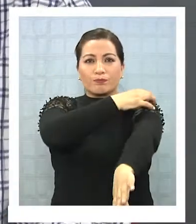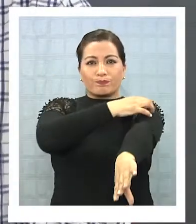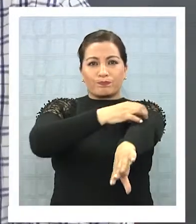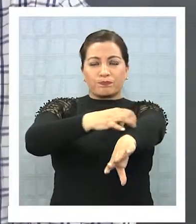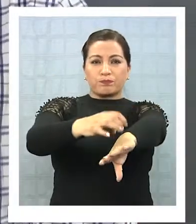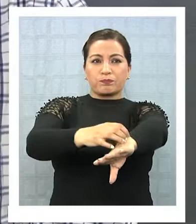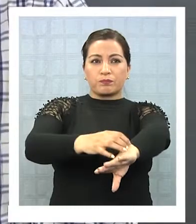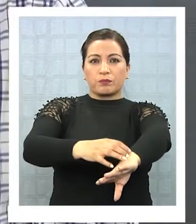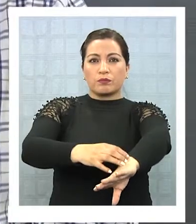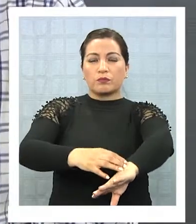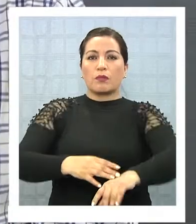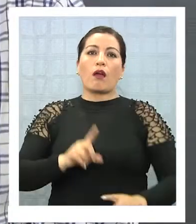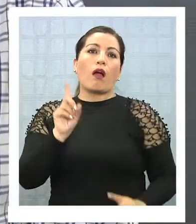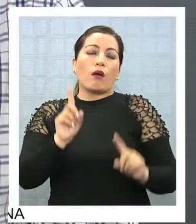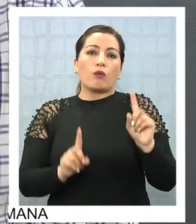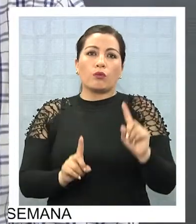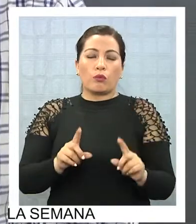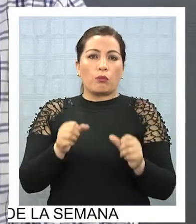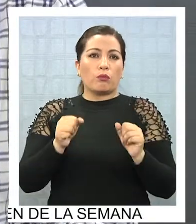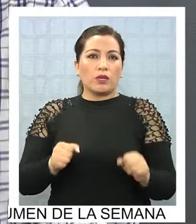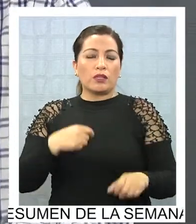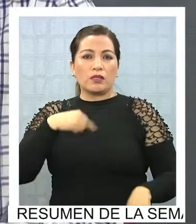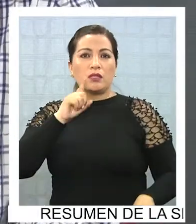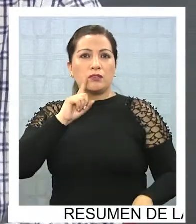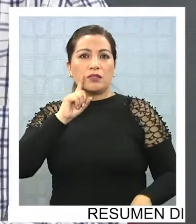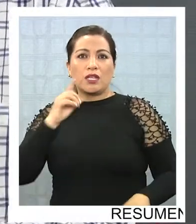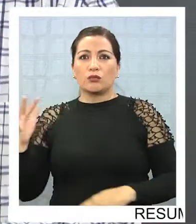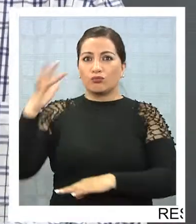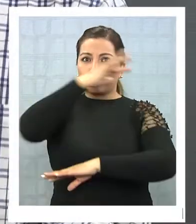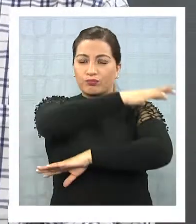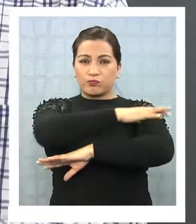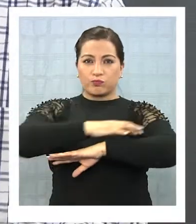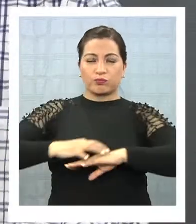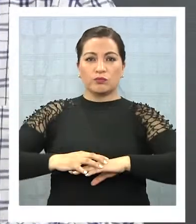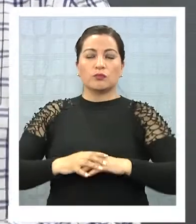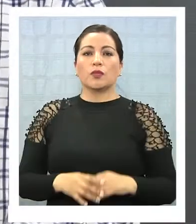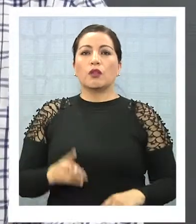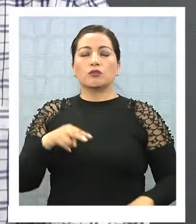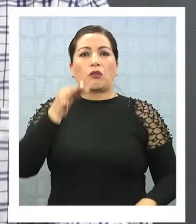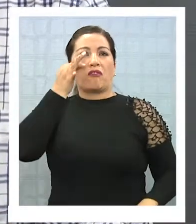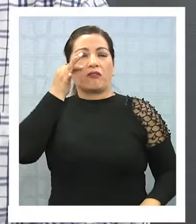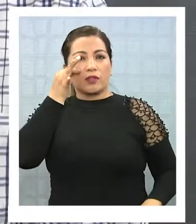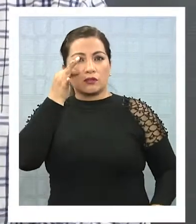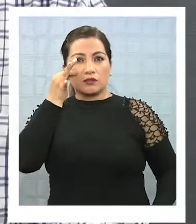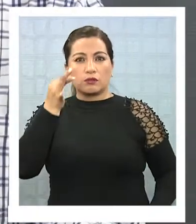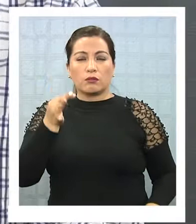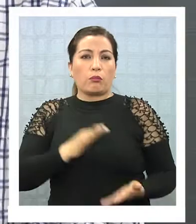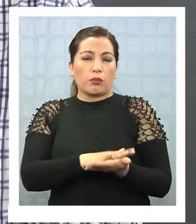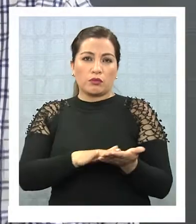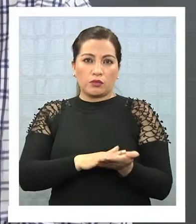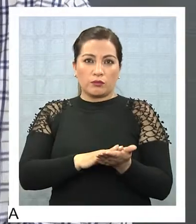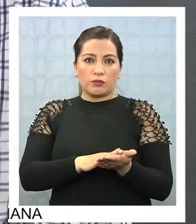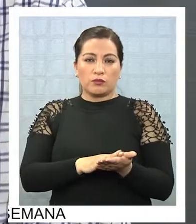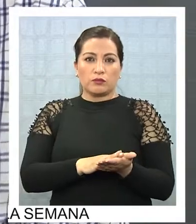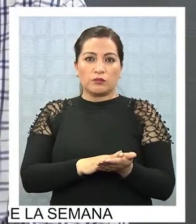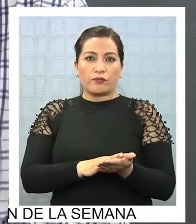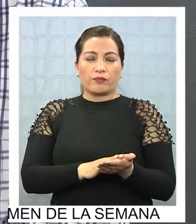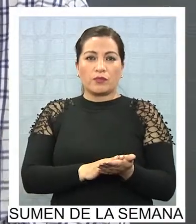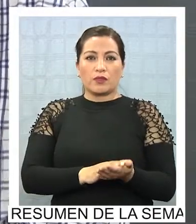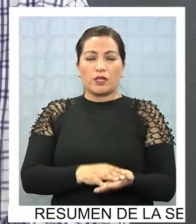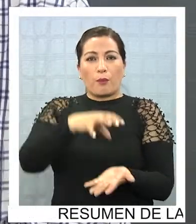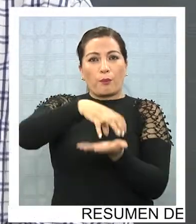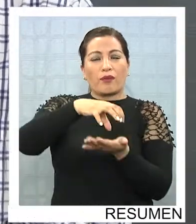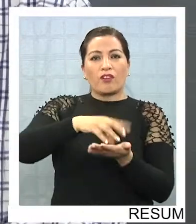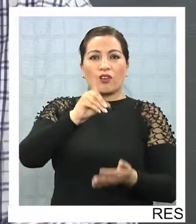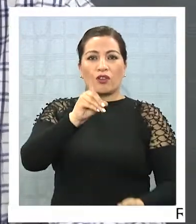eventualmente podrían sufrir el evento de un tsunami? Nos ha tocado ver, por ejemplo, el caso de Ichato, cierto,